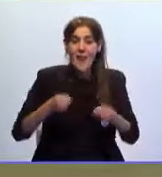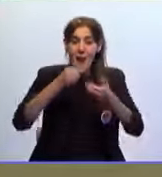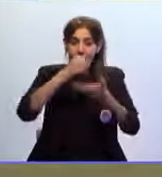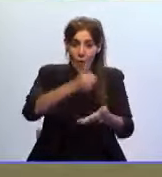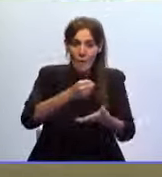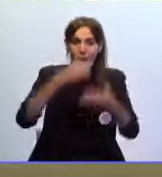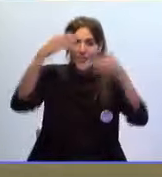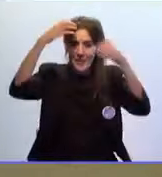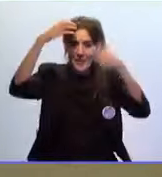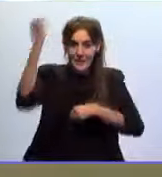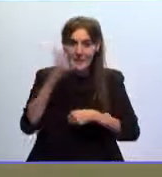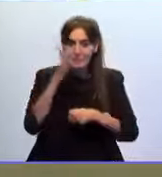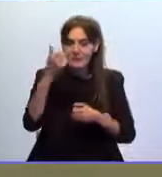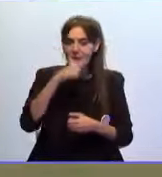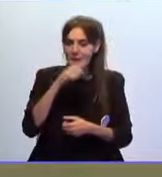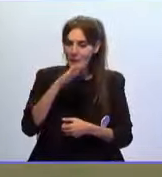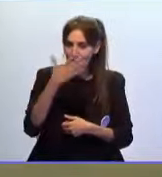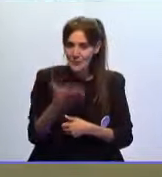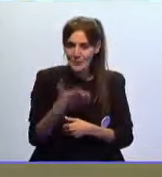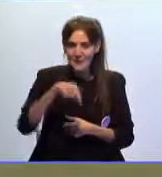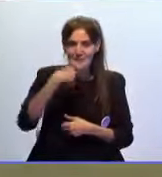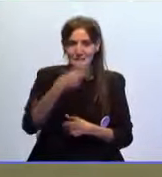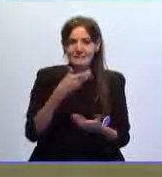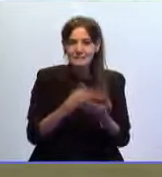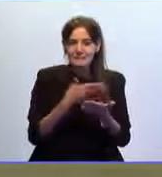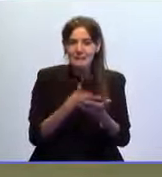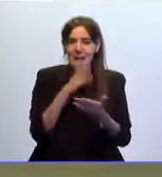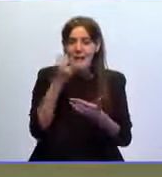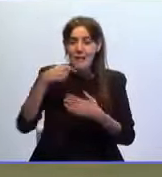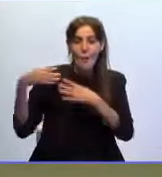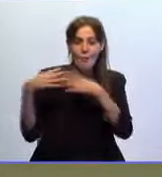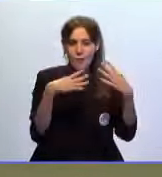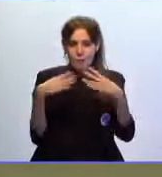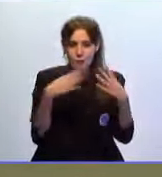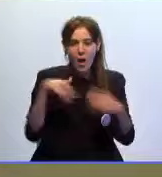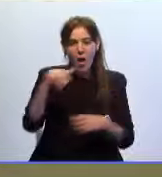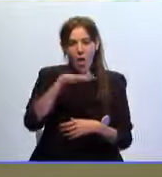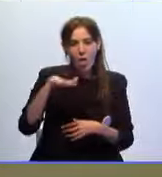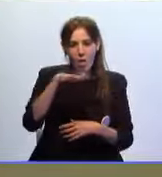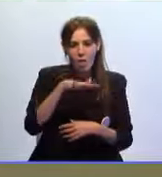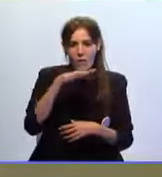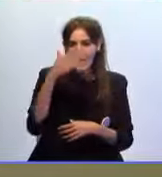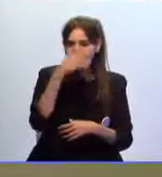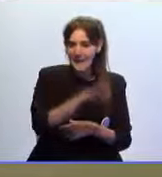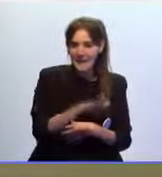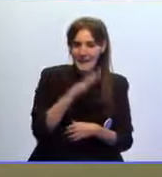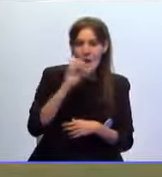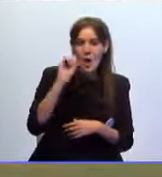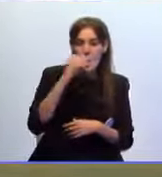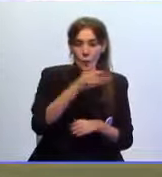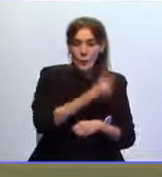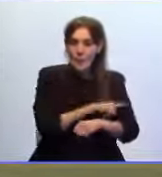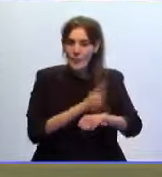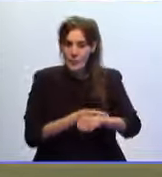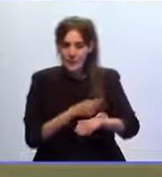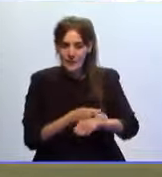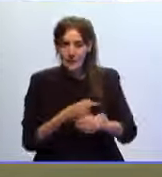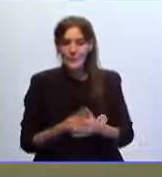Rey de fútbol que el Ceuta debería haber disputado allí, en Chapín, con el Jerez Club Deportivo.